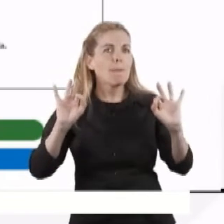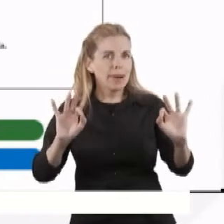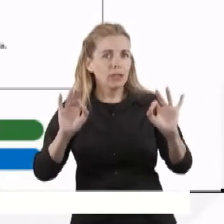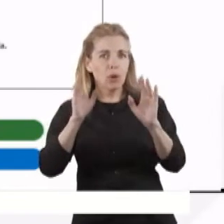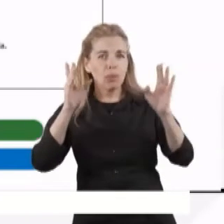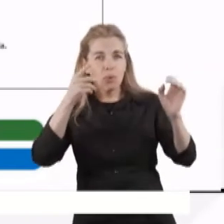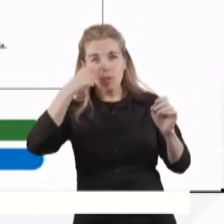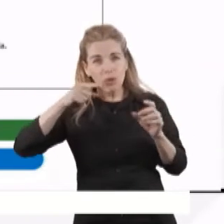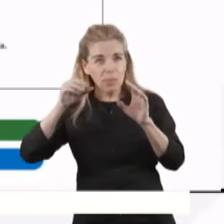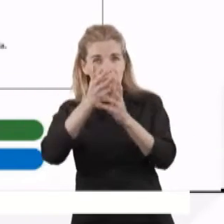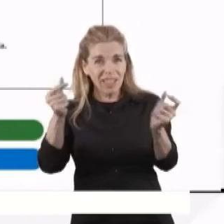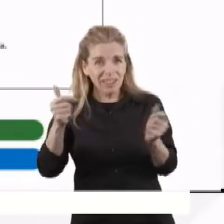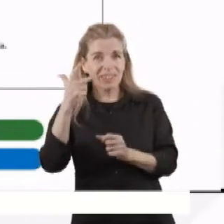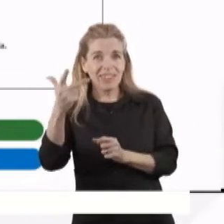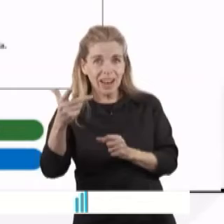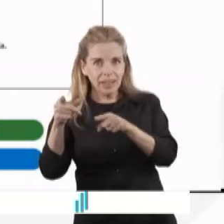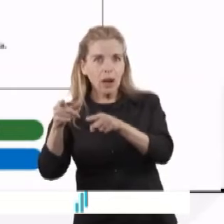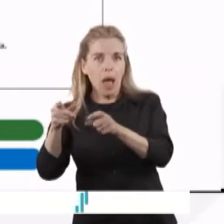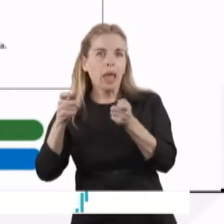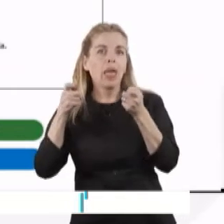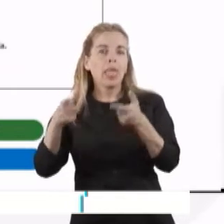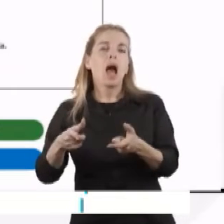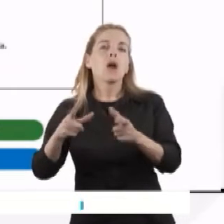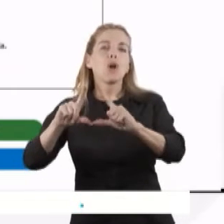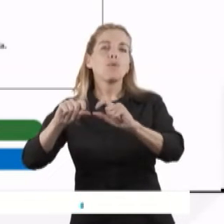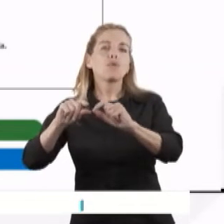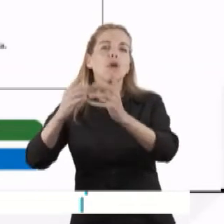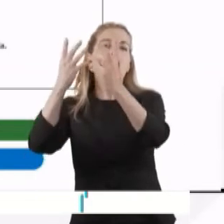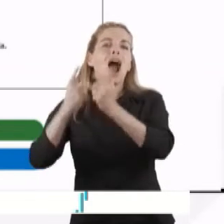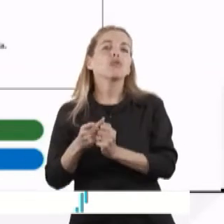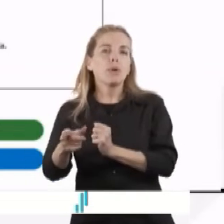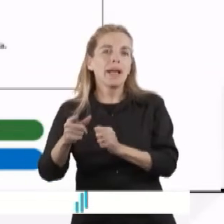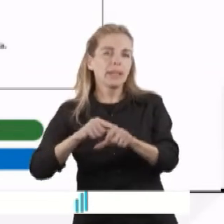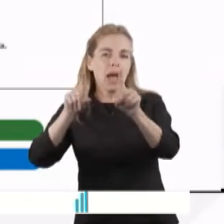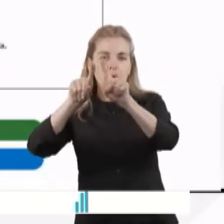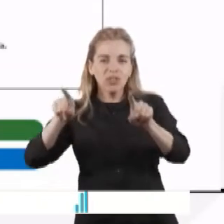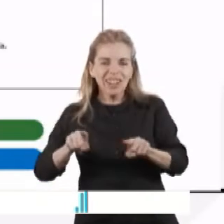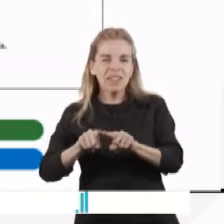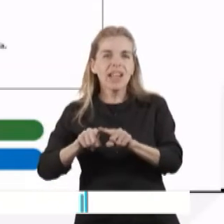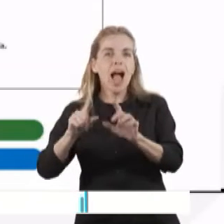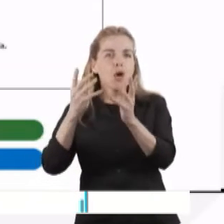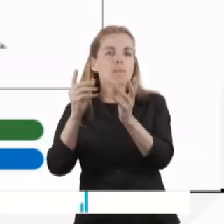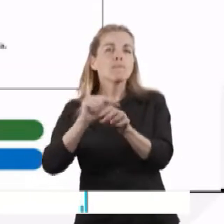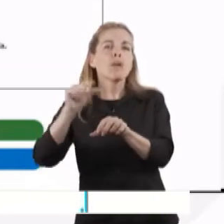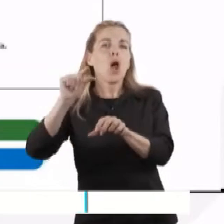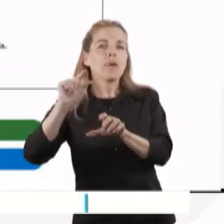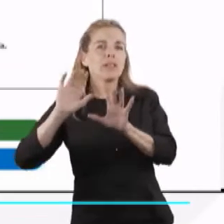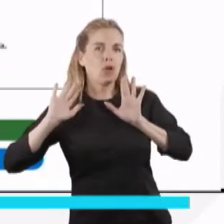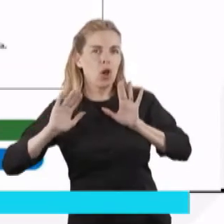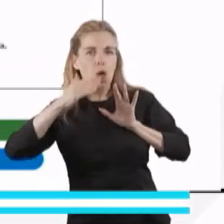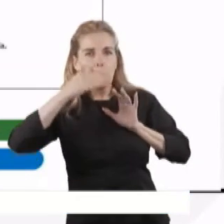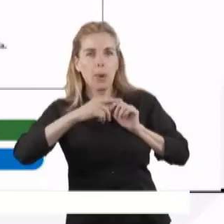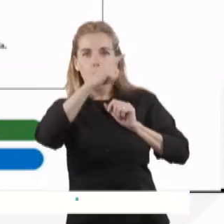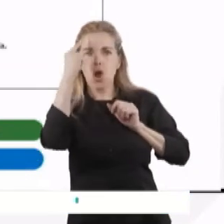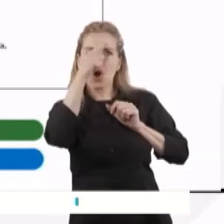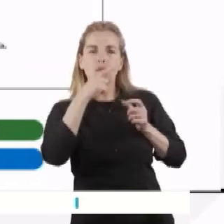segmentación automática y provisoria, provisoria a ser verificada por el gobierno y aparte también va a tener